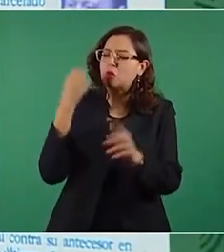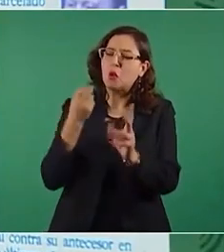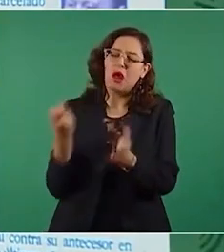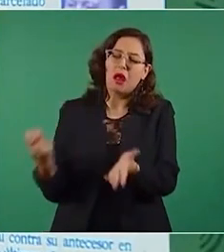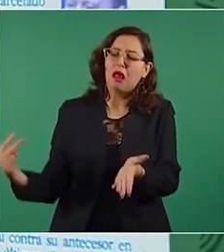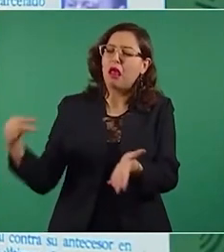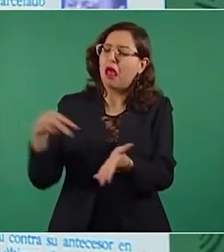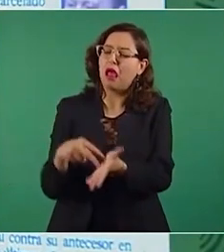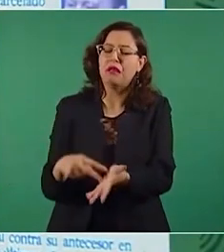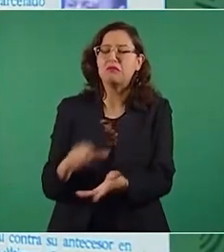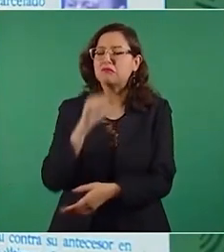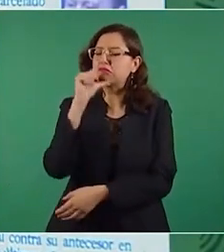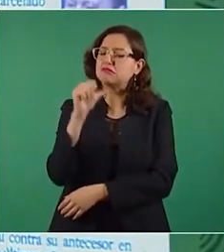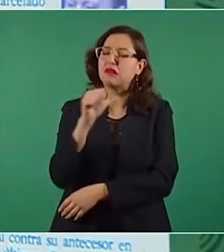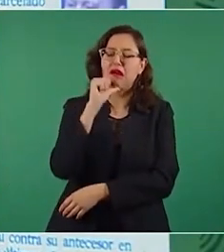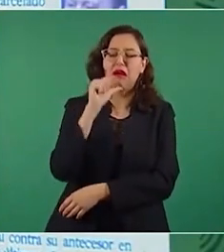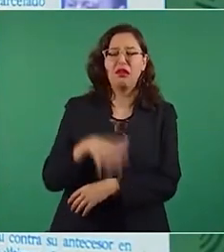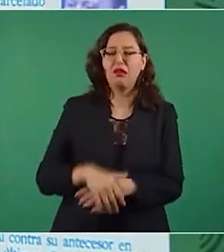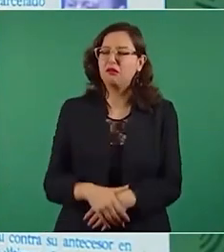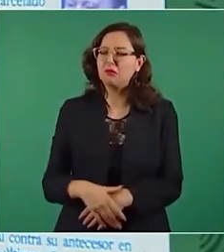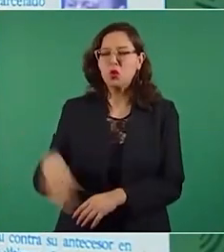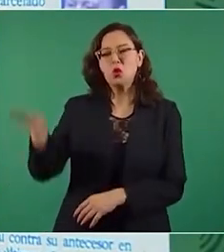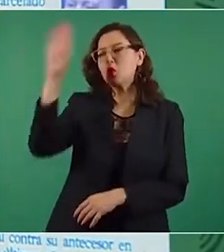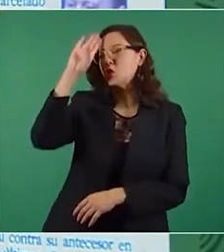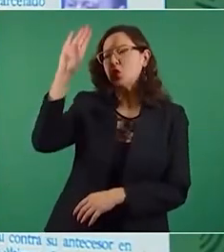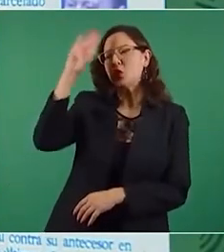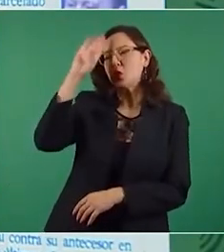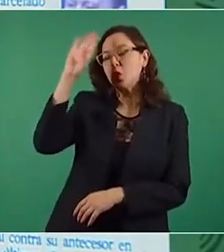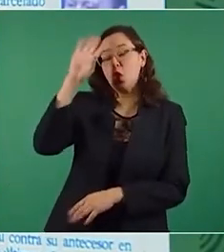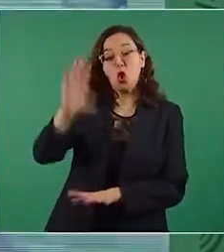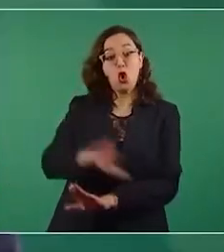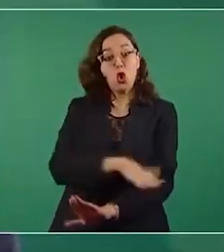estaba en contra de la CENTE